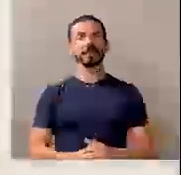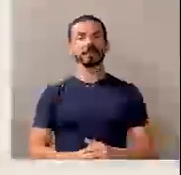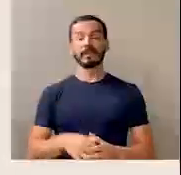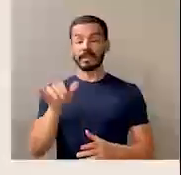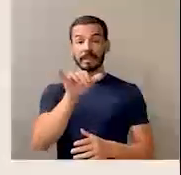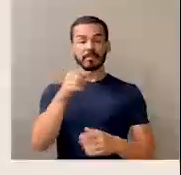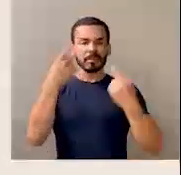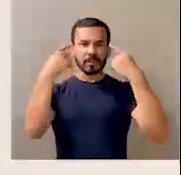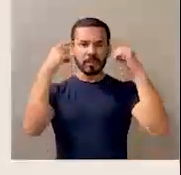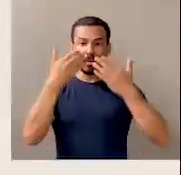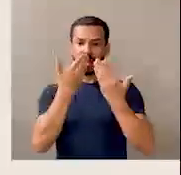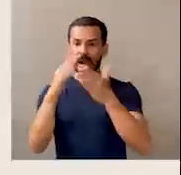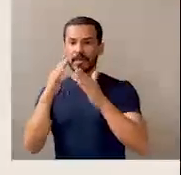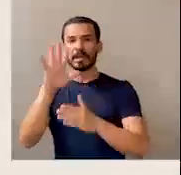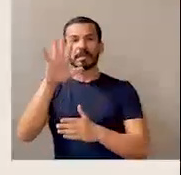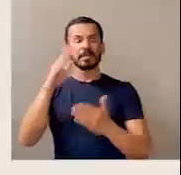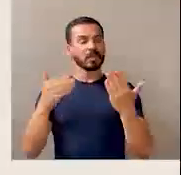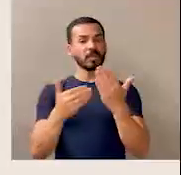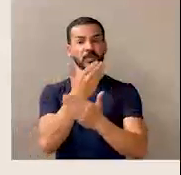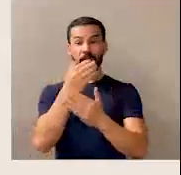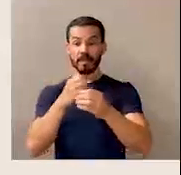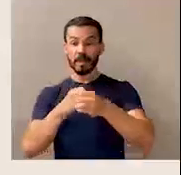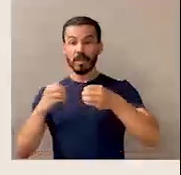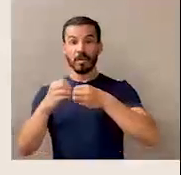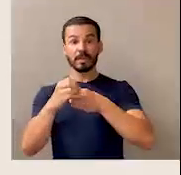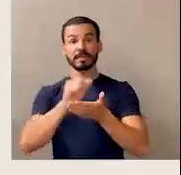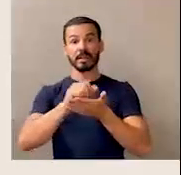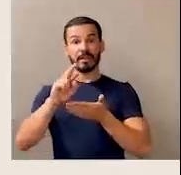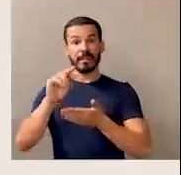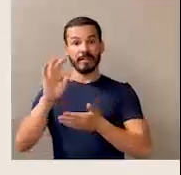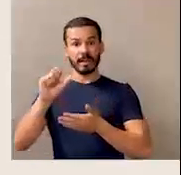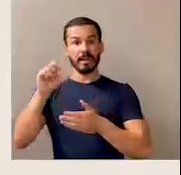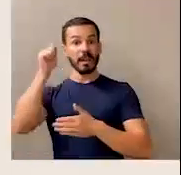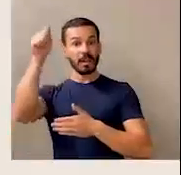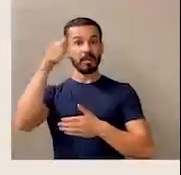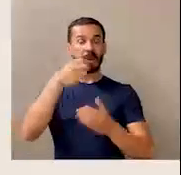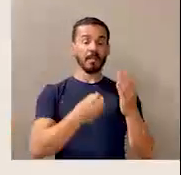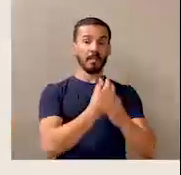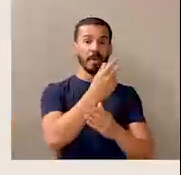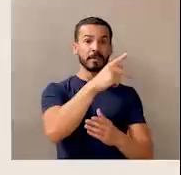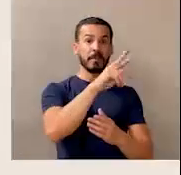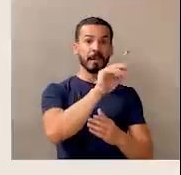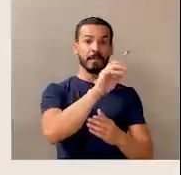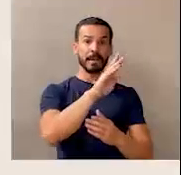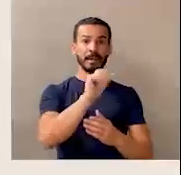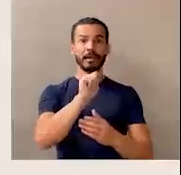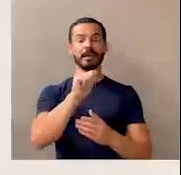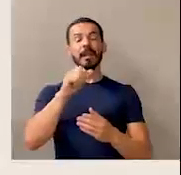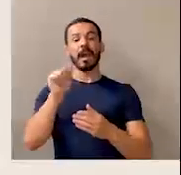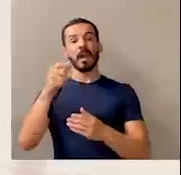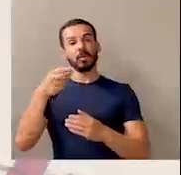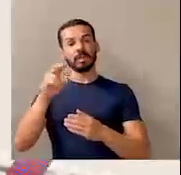También se logró la apertura de 5 nuevas oficinas en San Rafael Galajuela, Boas Barablanca, Aguas Arcas,